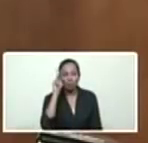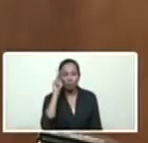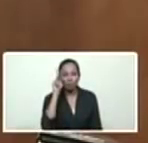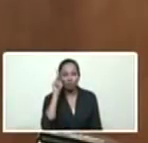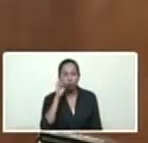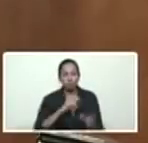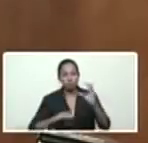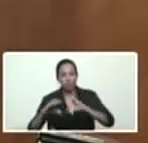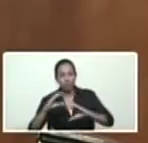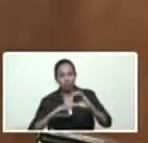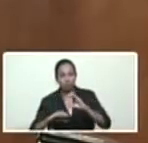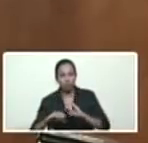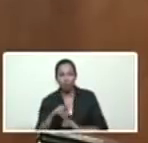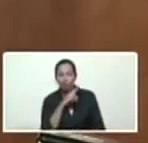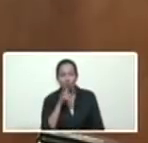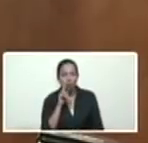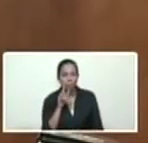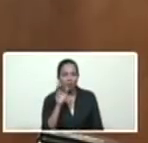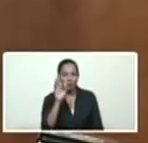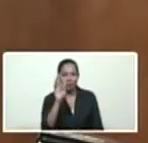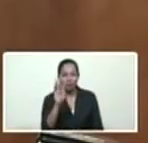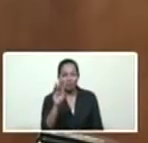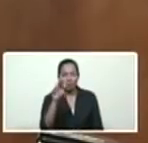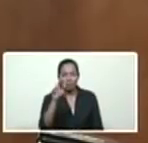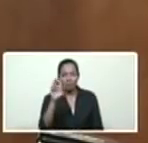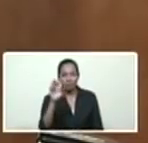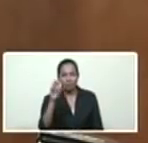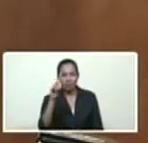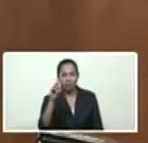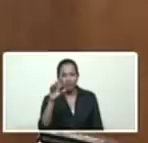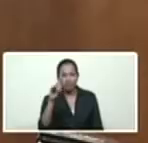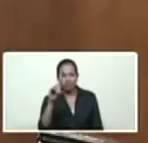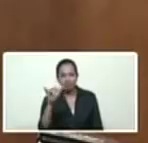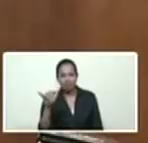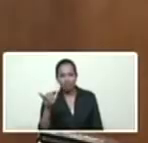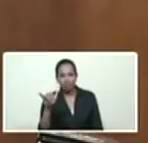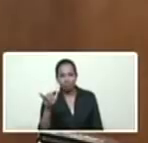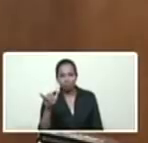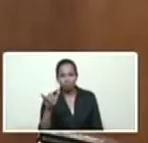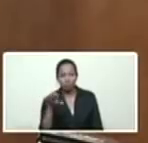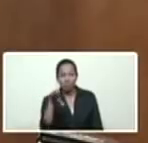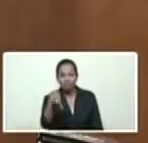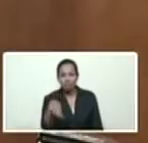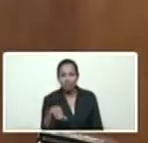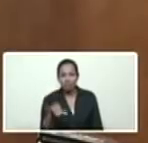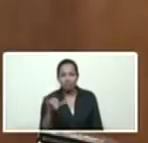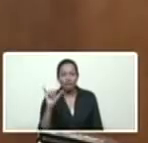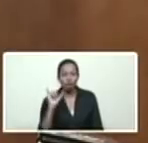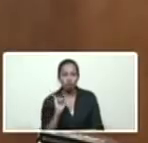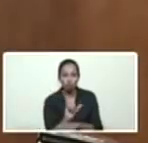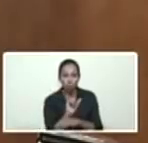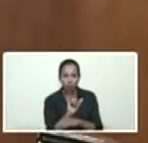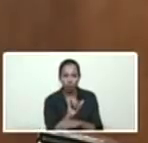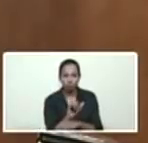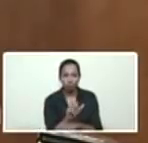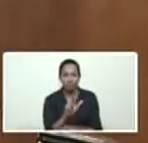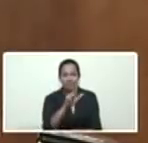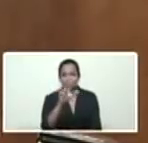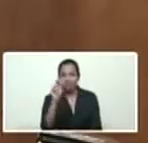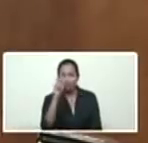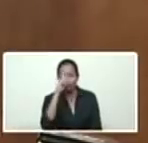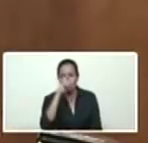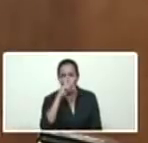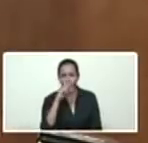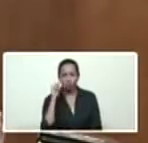científico Freddy Brito Maestre del Estado Sucre un hombre con 30 años de experiencia formación